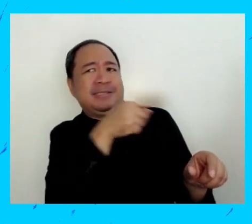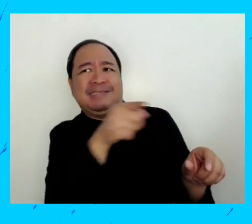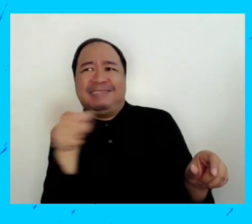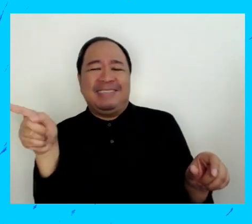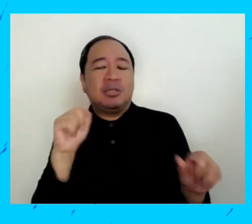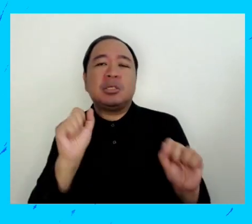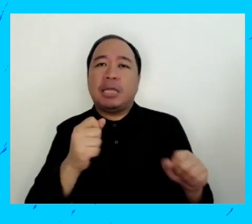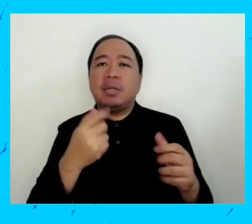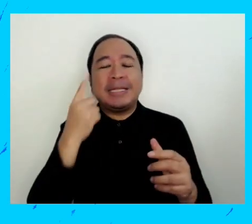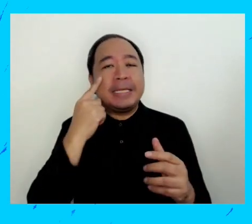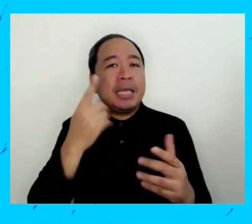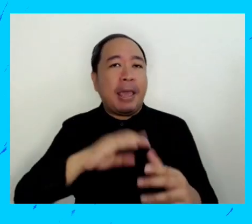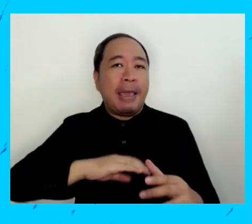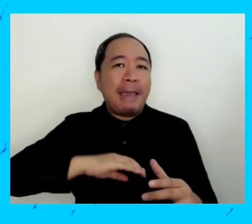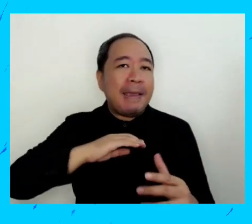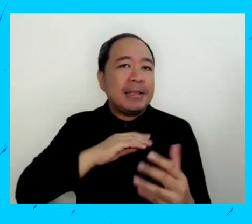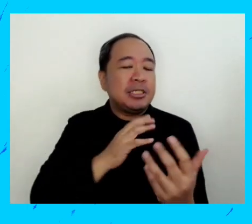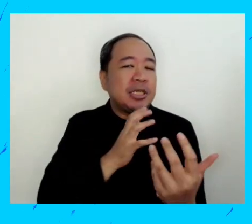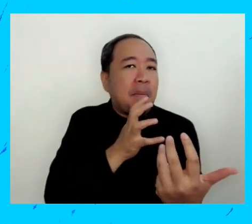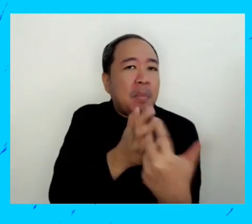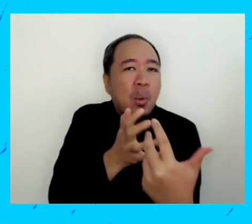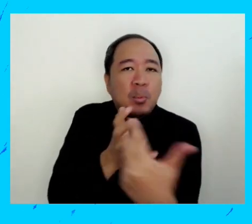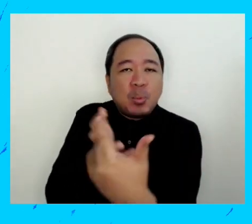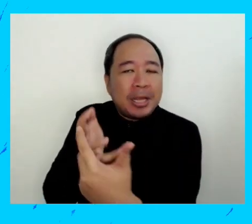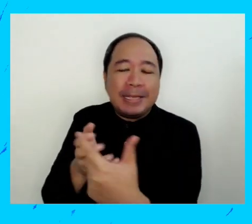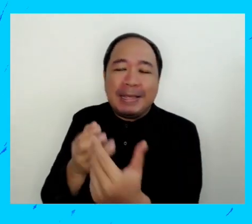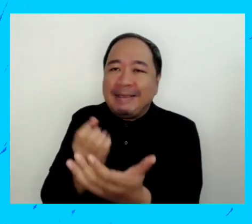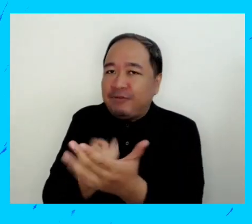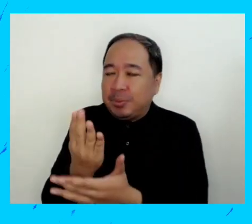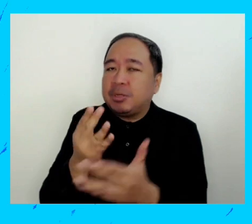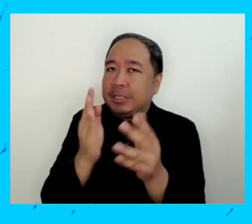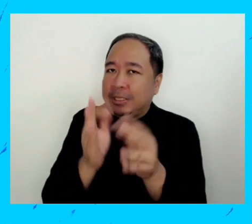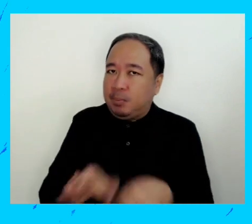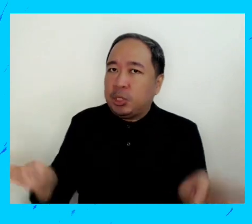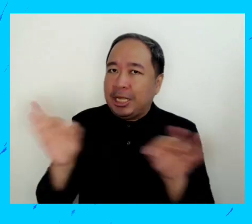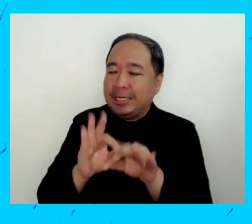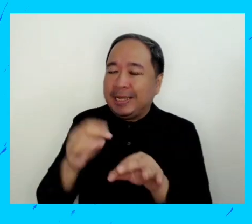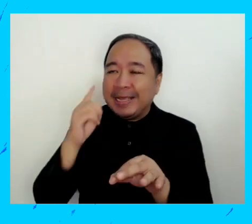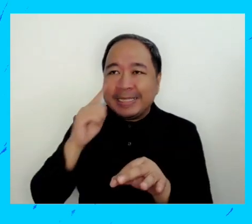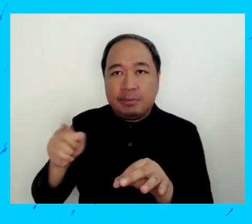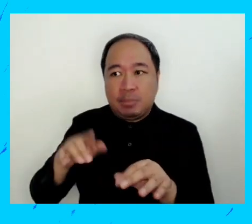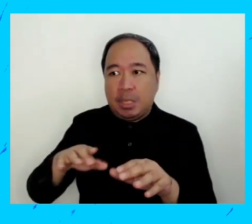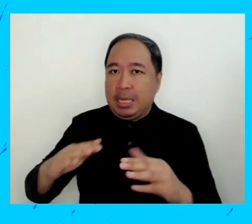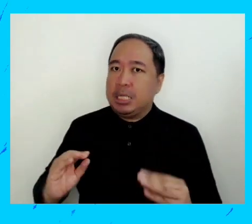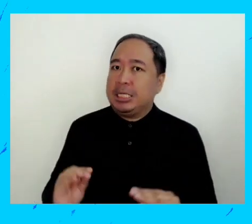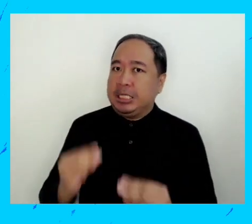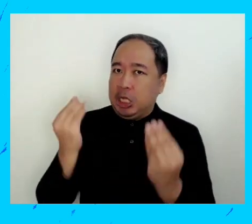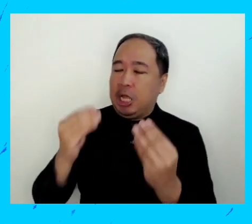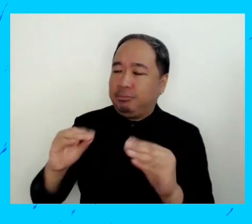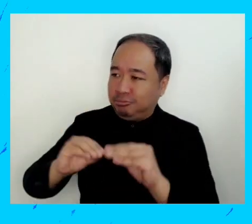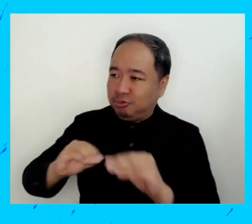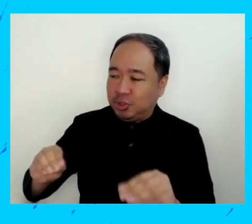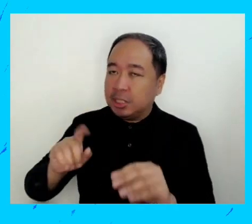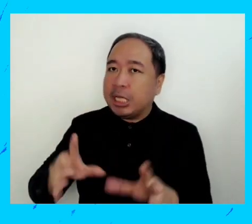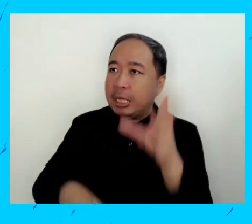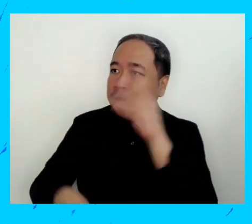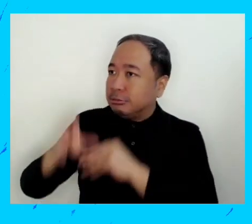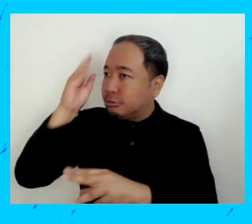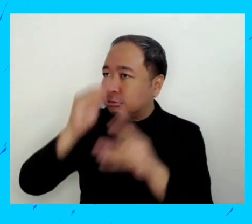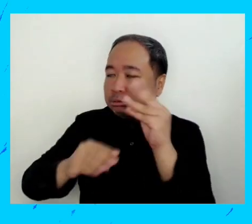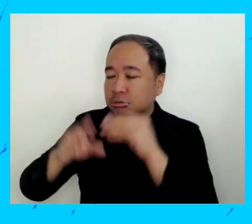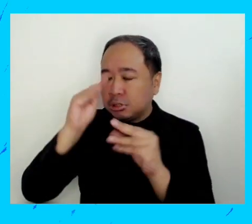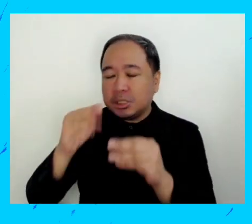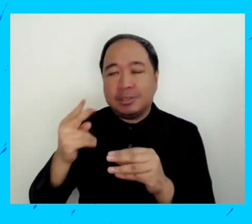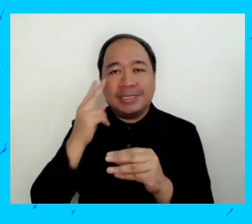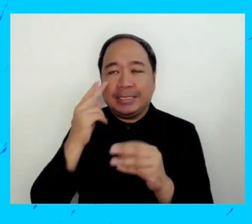mayores y decir, eso es lo que vi y pueden encontrar soluciones para esos problemas. Entonces, educación